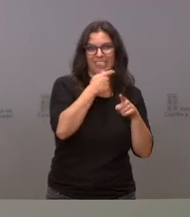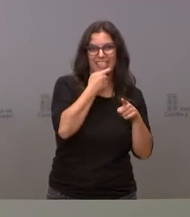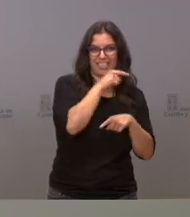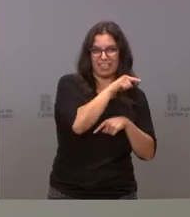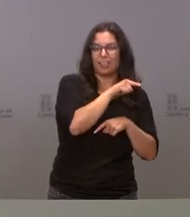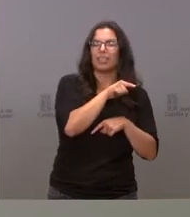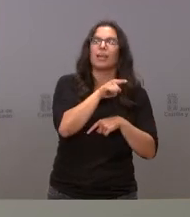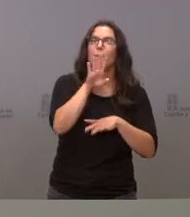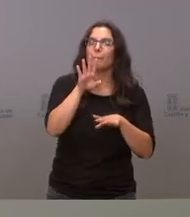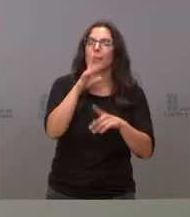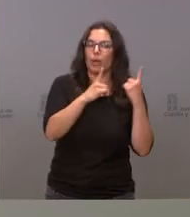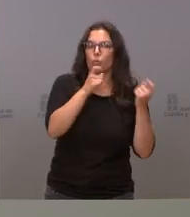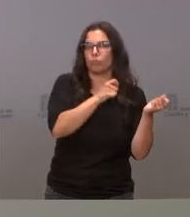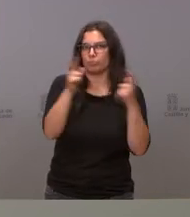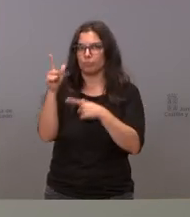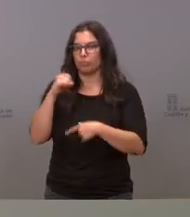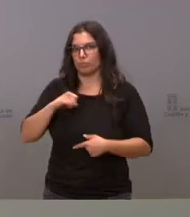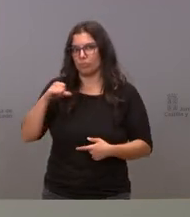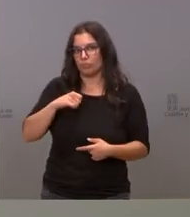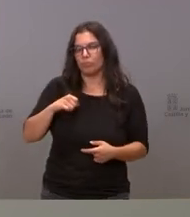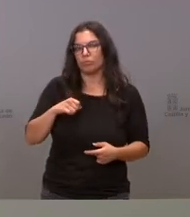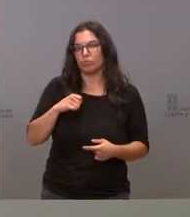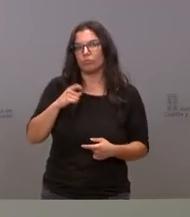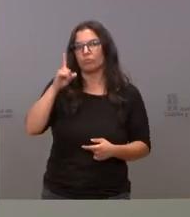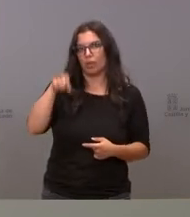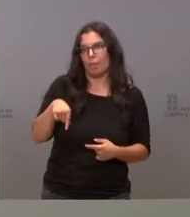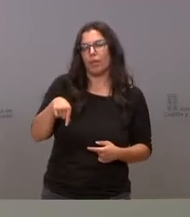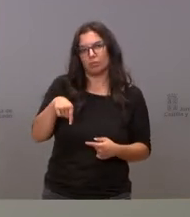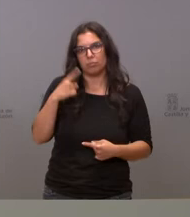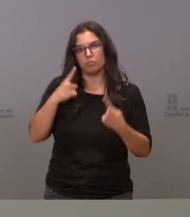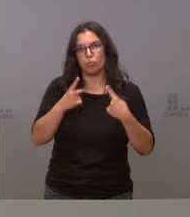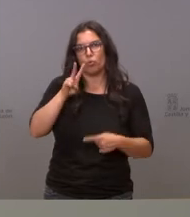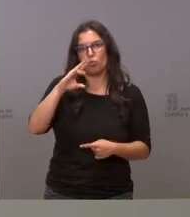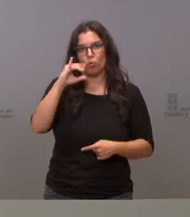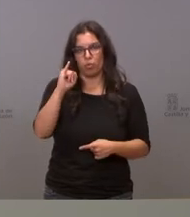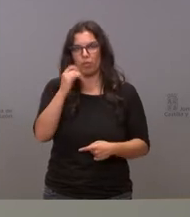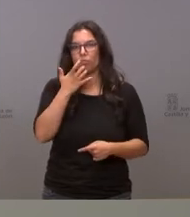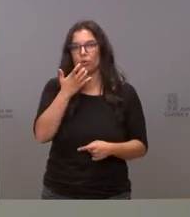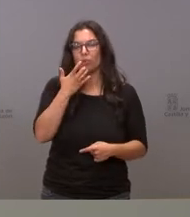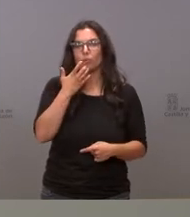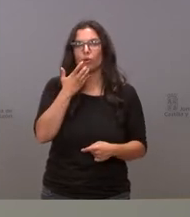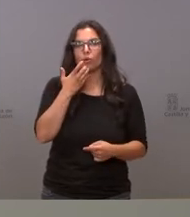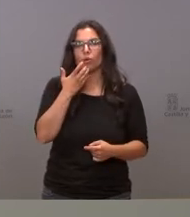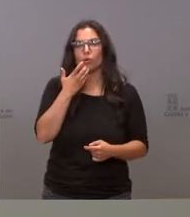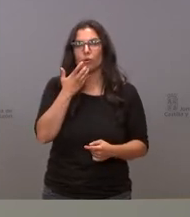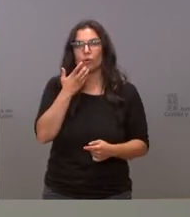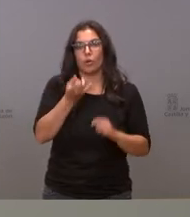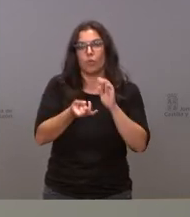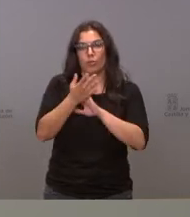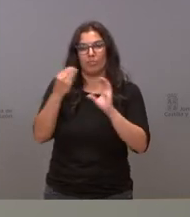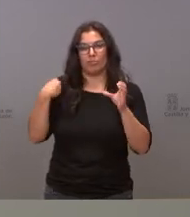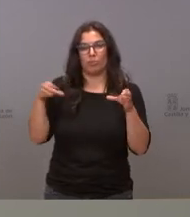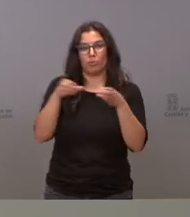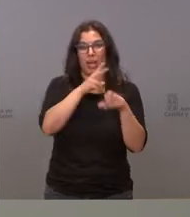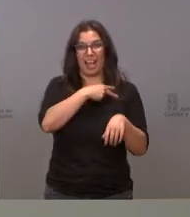que ha necesitado ingreso y que incluso ha estado en la UCI pues por ejemplo el brote de Carrión de los